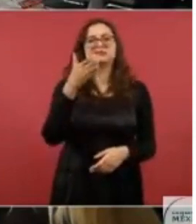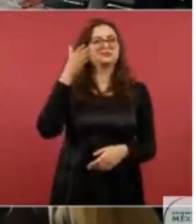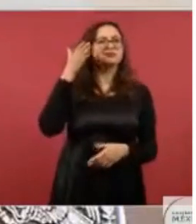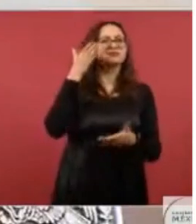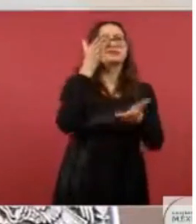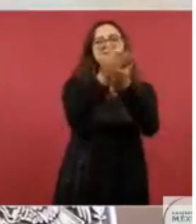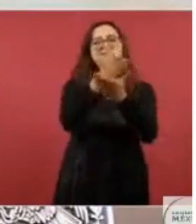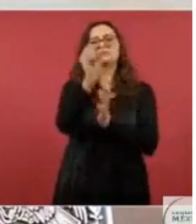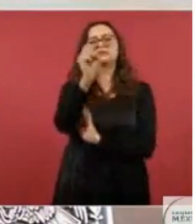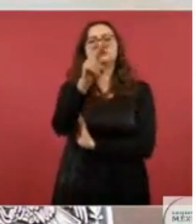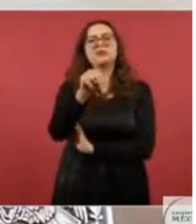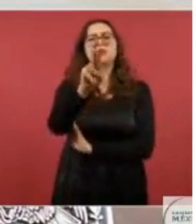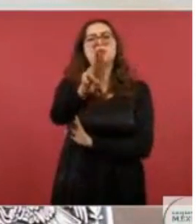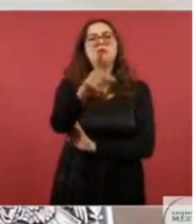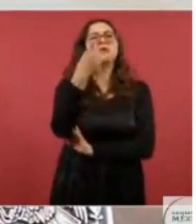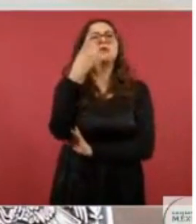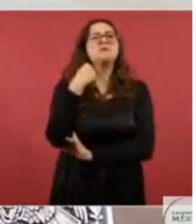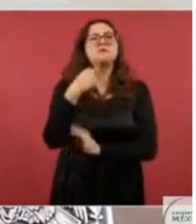rey de España,